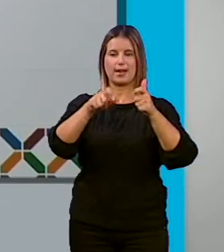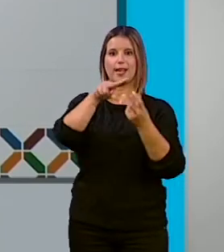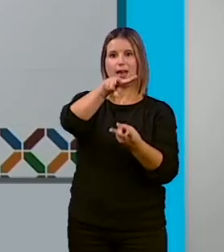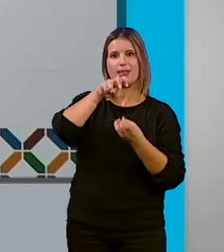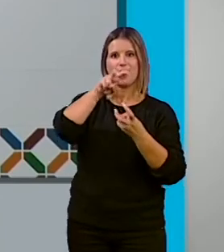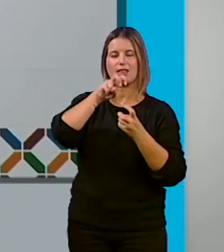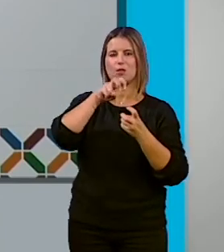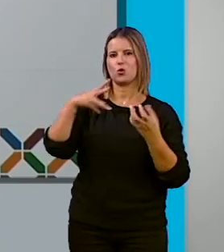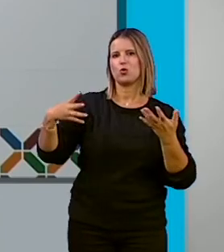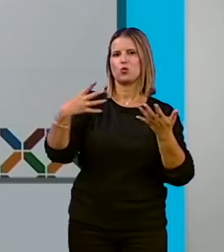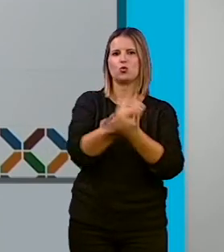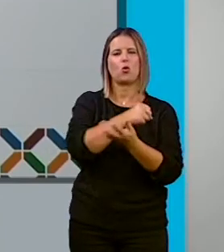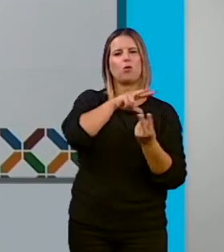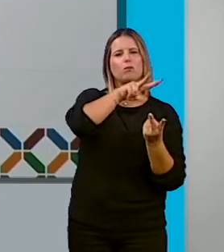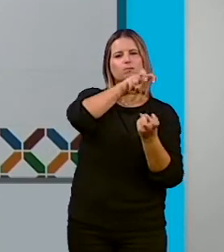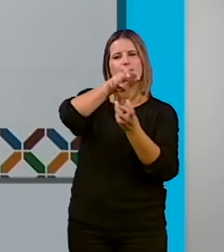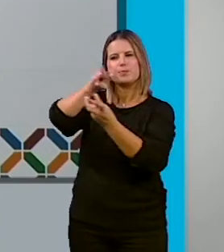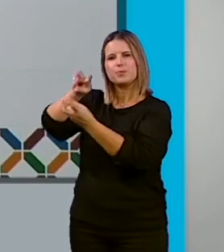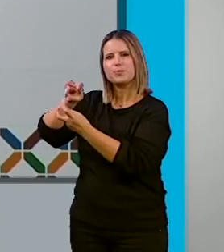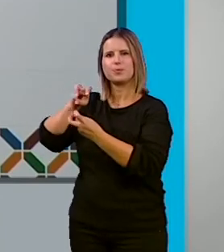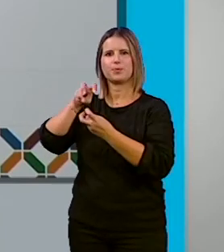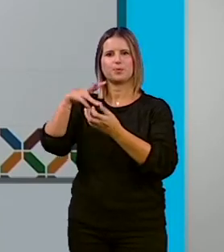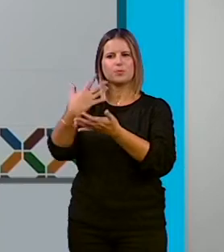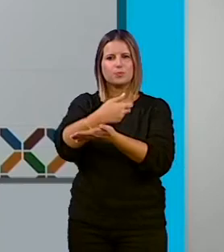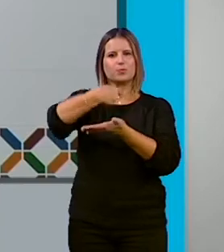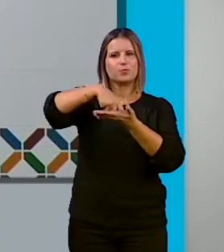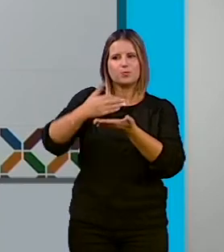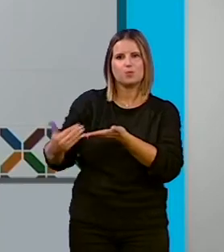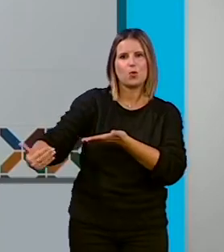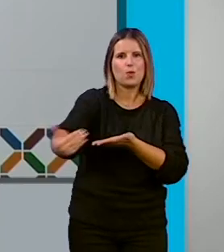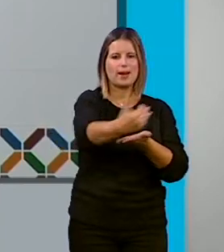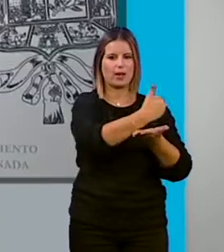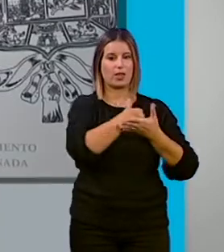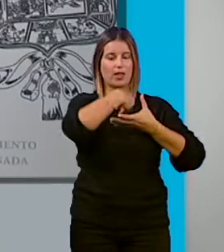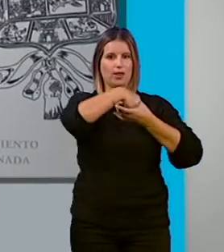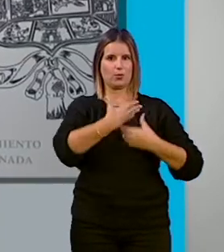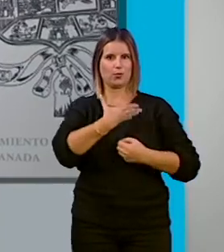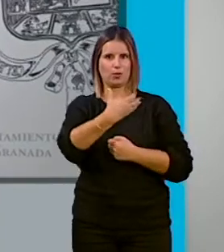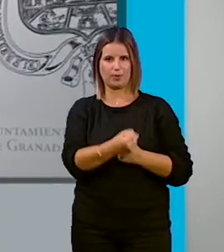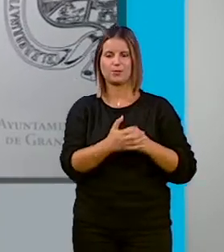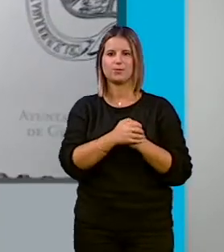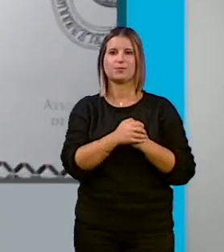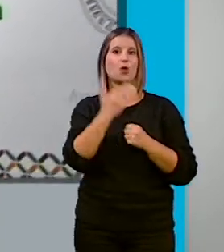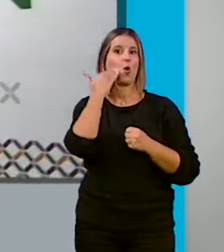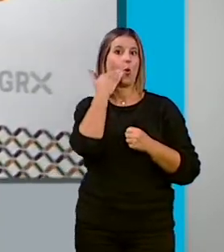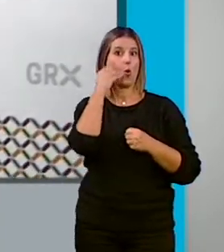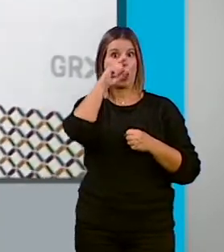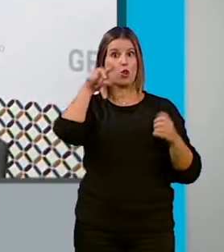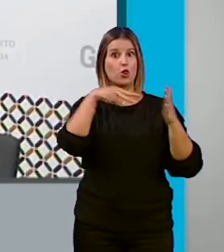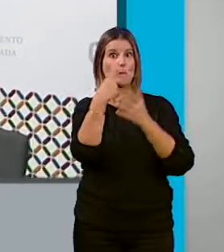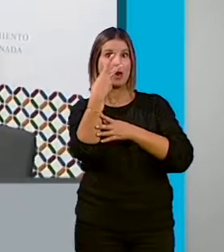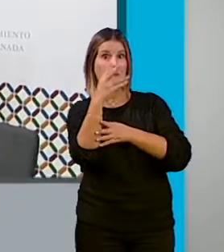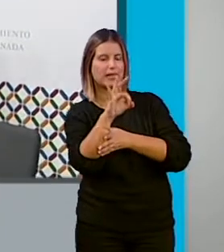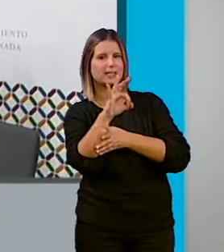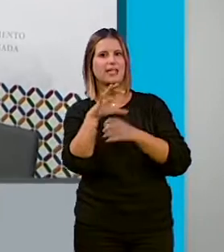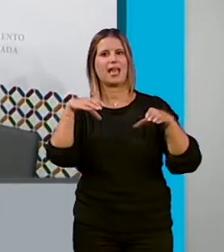son todos los tributos, liquidaciones y recaudaciones de ámbito municipal. En julio de 2020 se constituyó